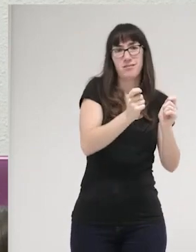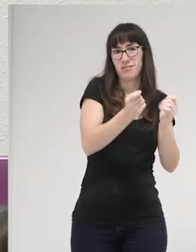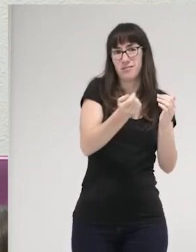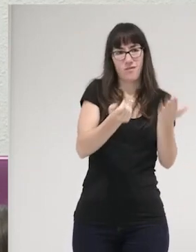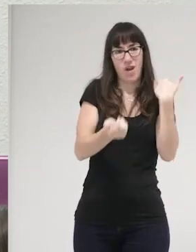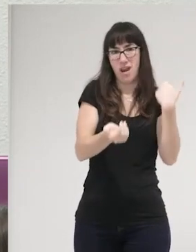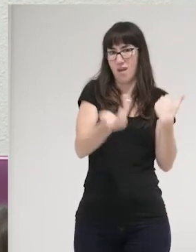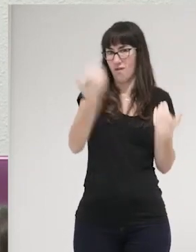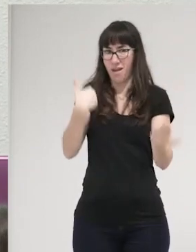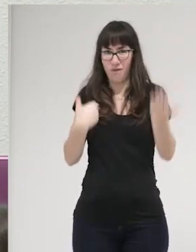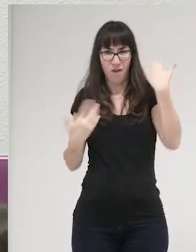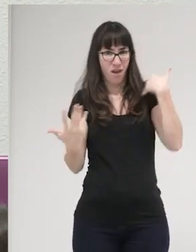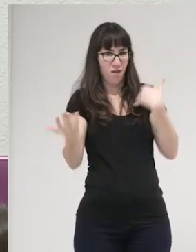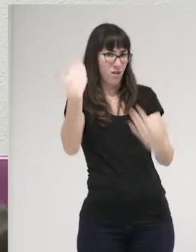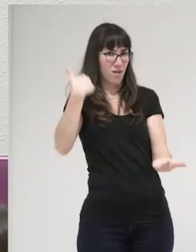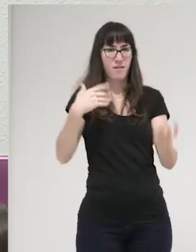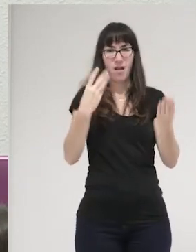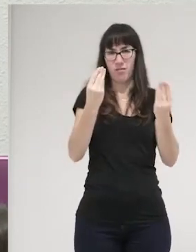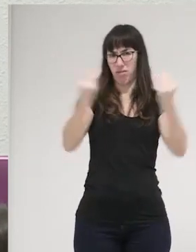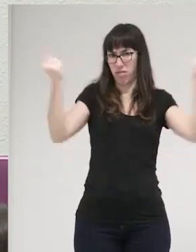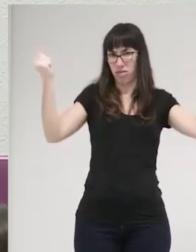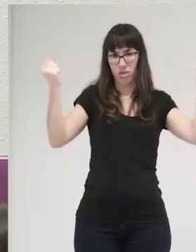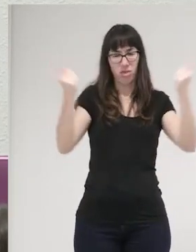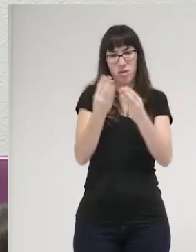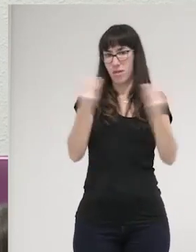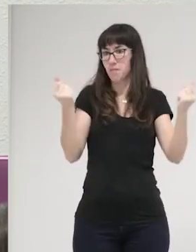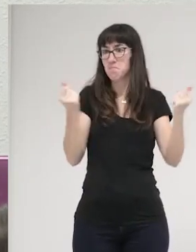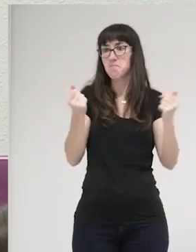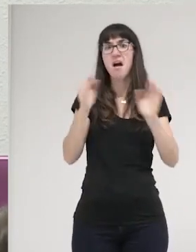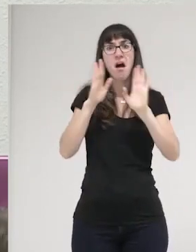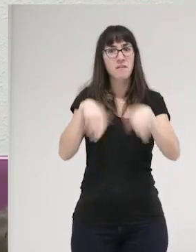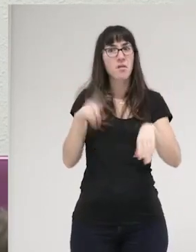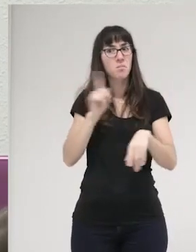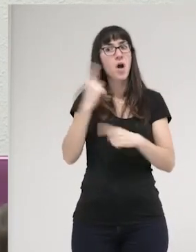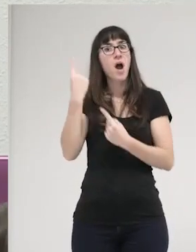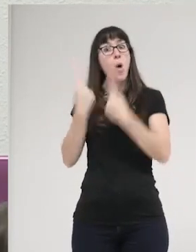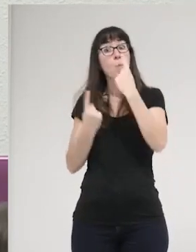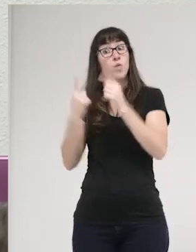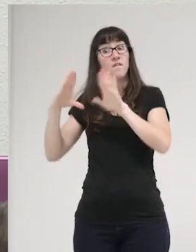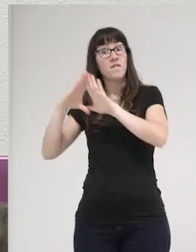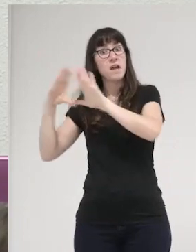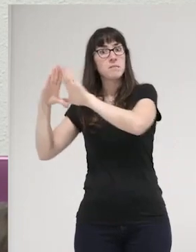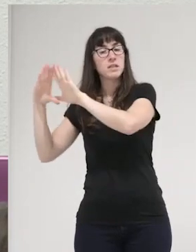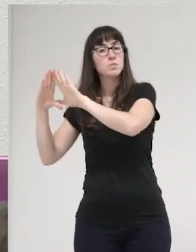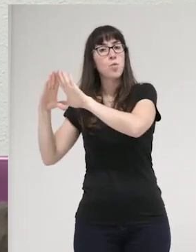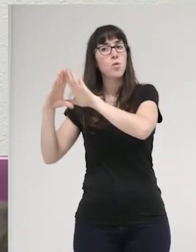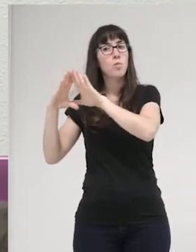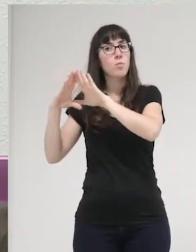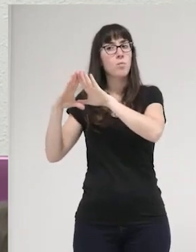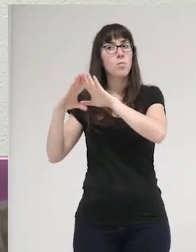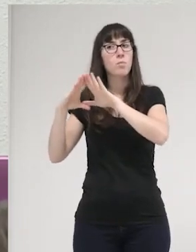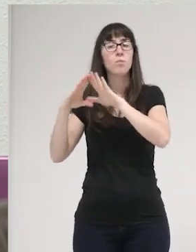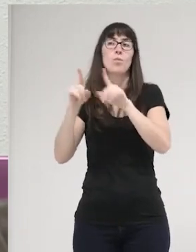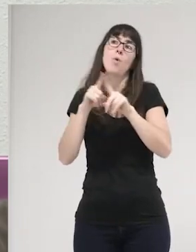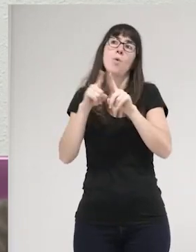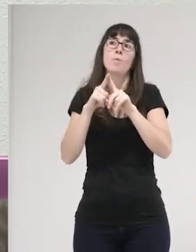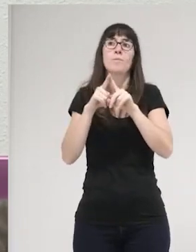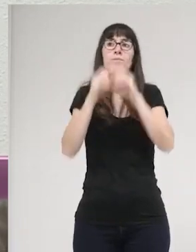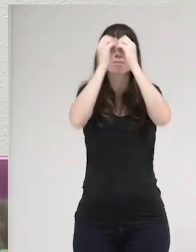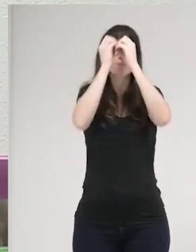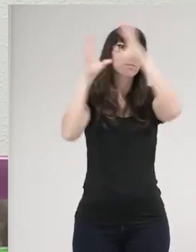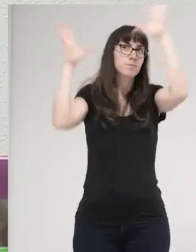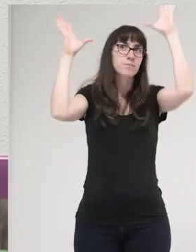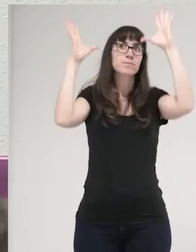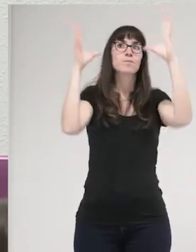deconstruirlas y difuminarlas de alguna forma parece que hay determinados feminismos que a través de alguna forma de entender los